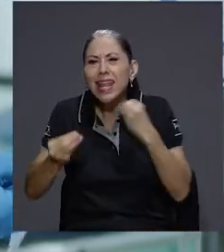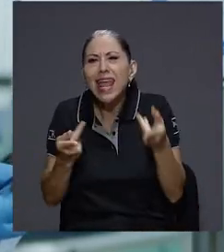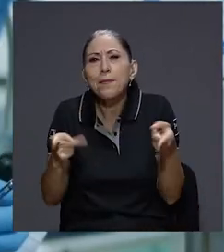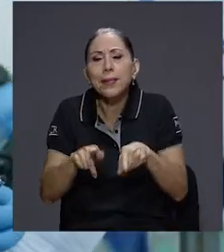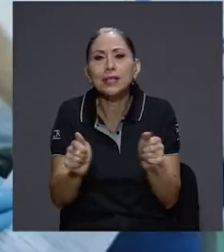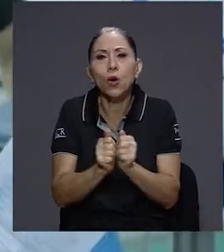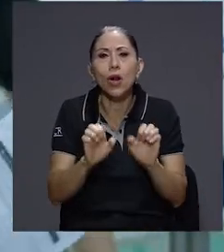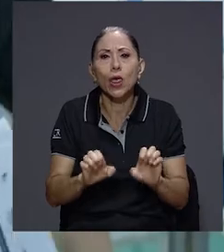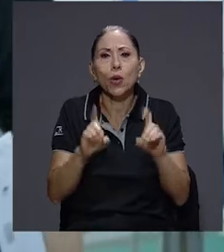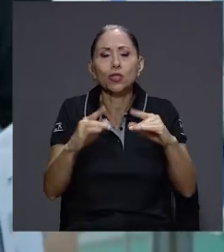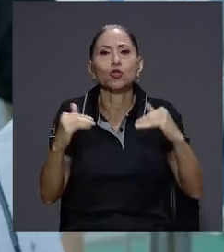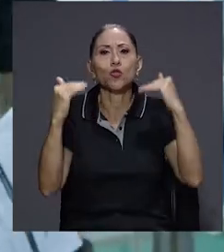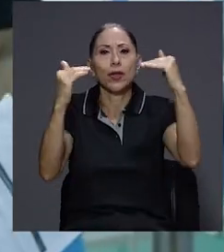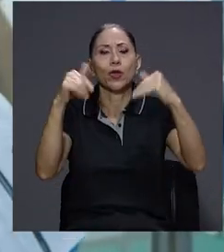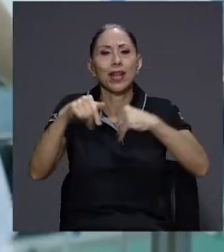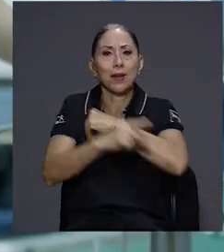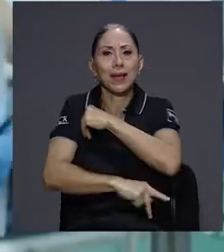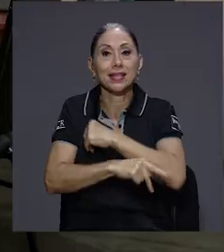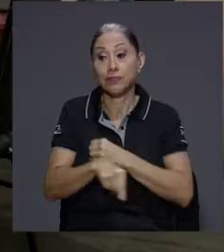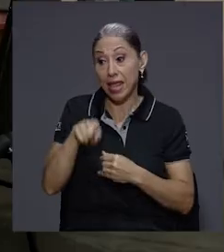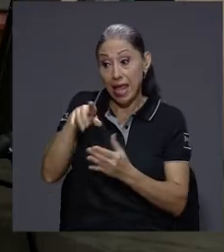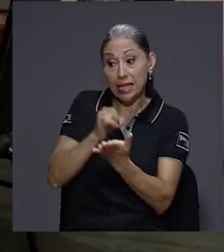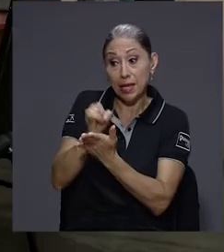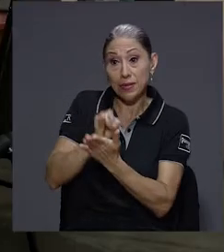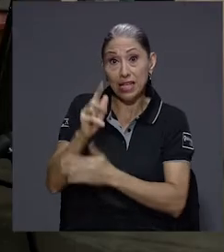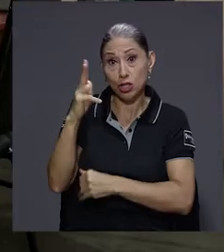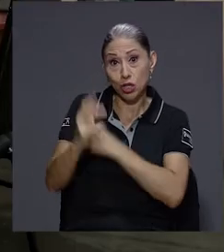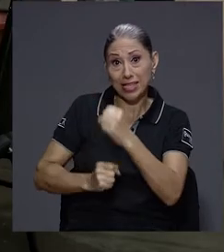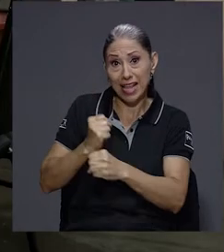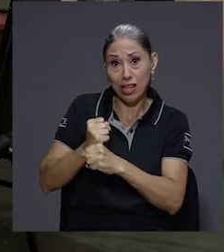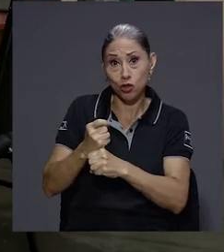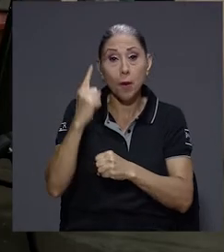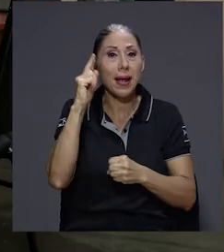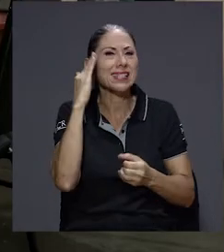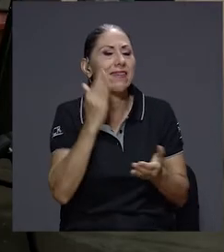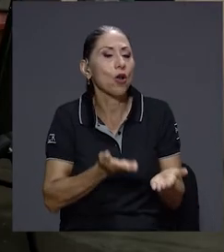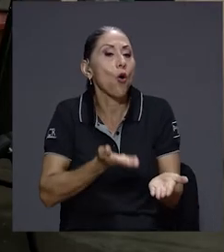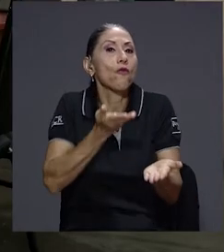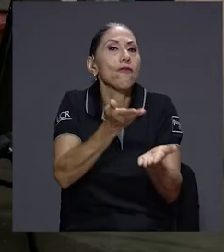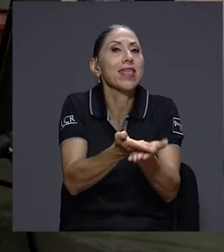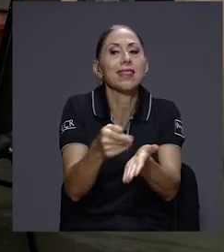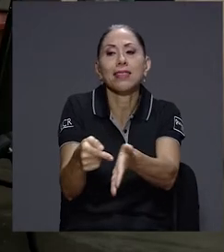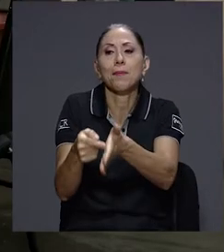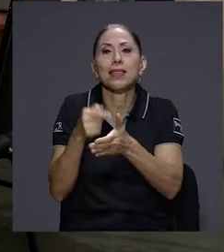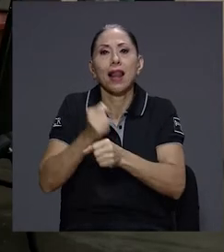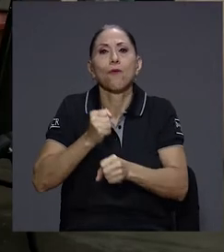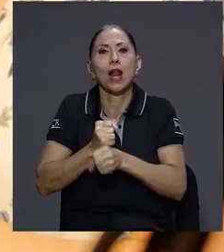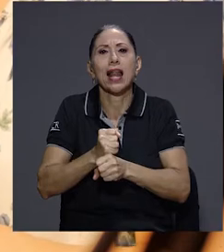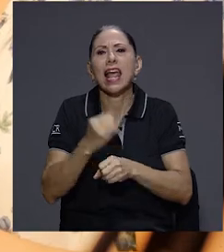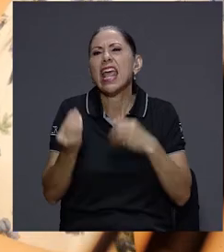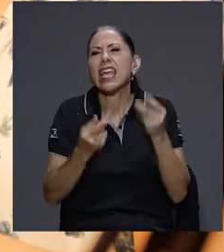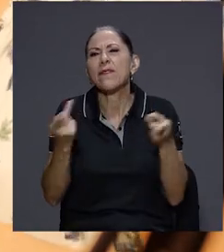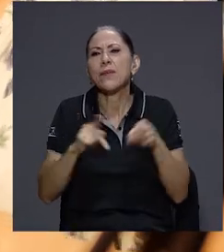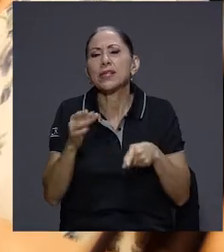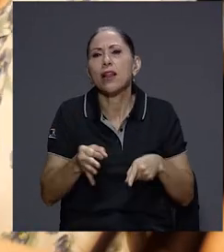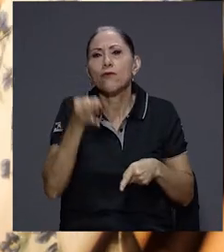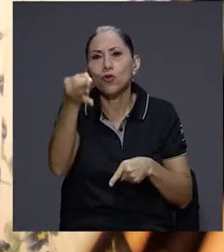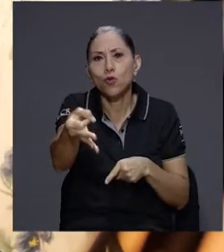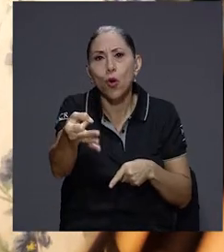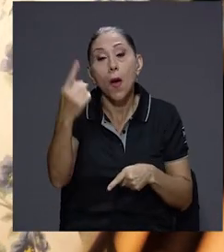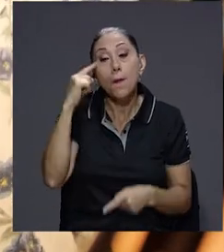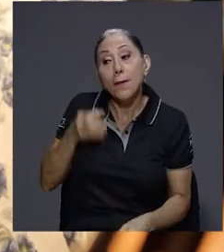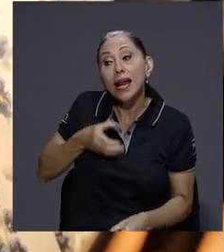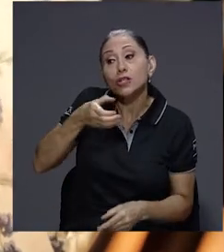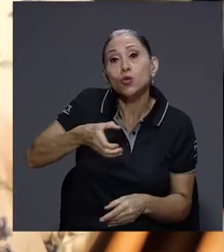el país. Esta investigación de tres años buscó conocer la oferta y demanda laboral y sus proyecciones a futuro con el fin de sugerir